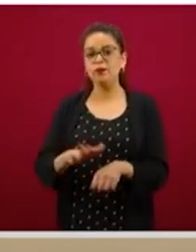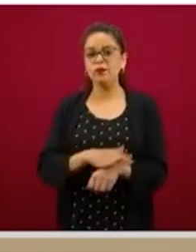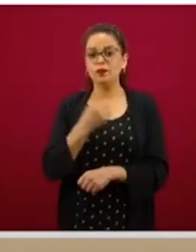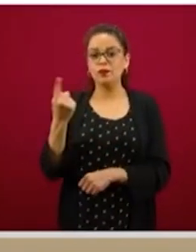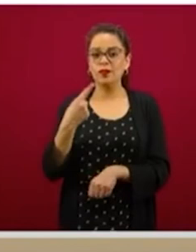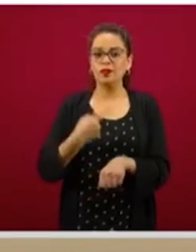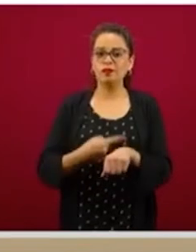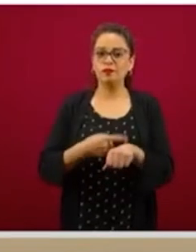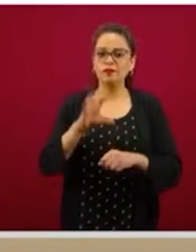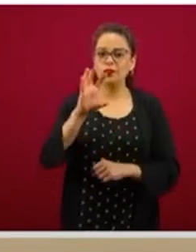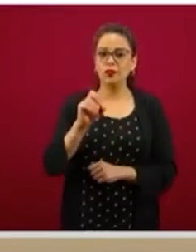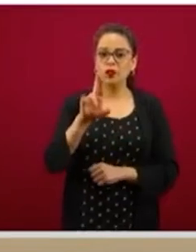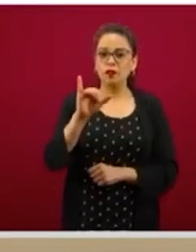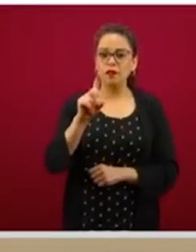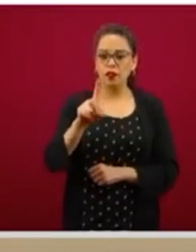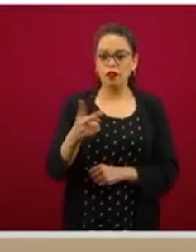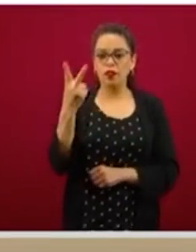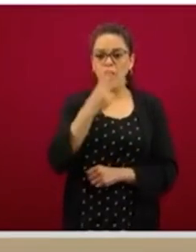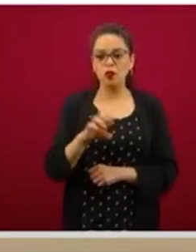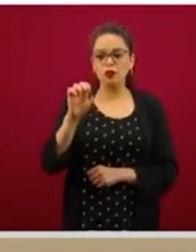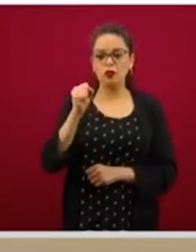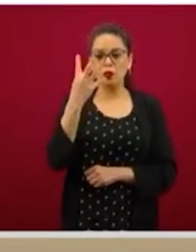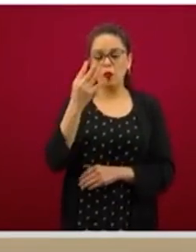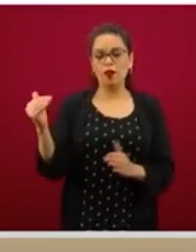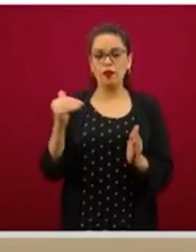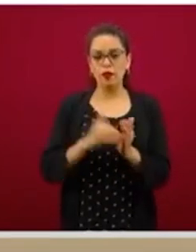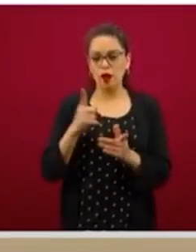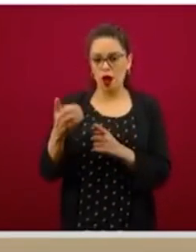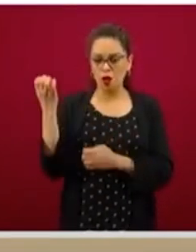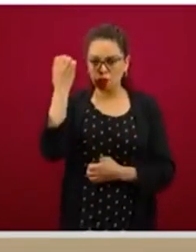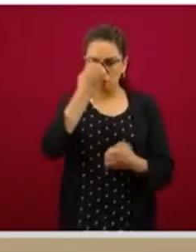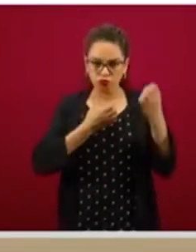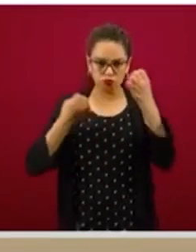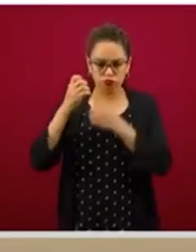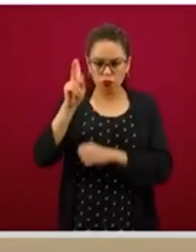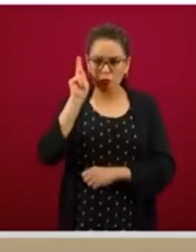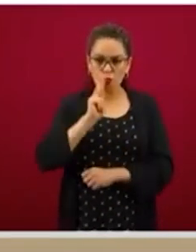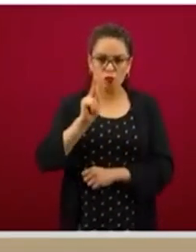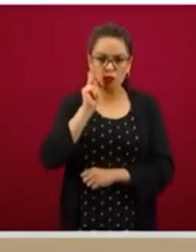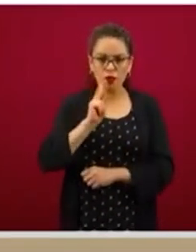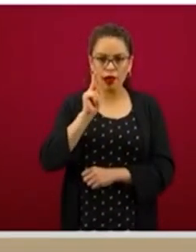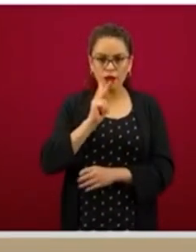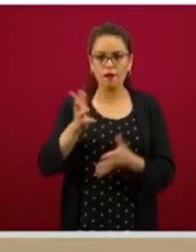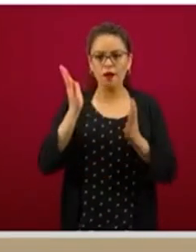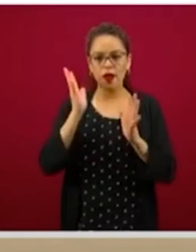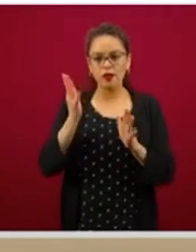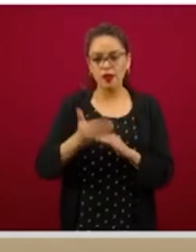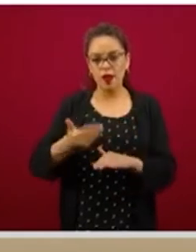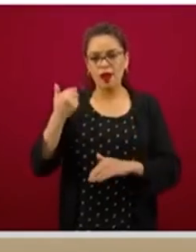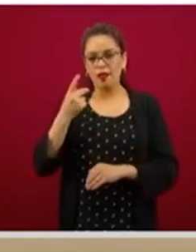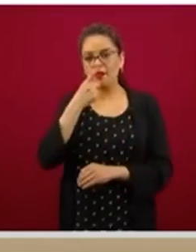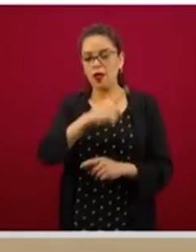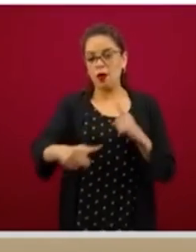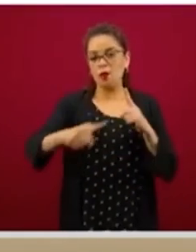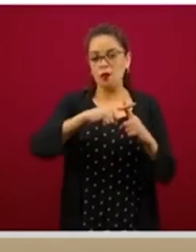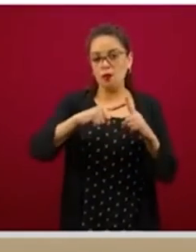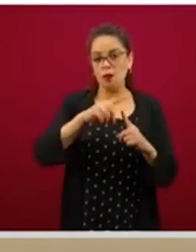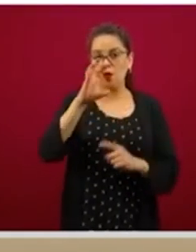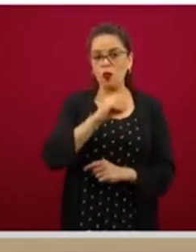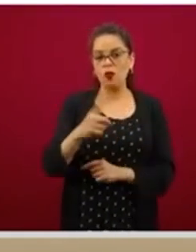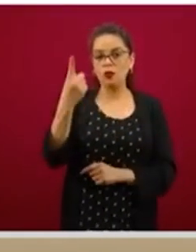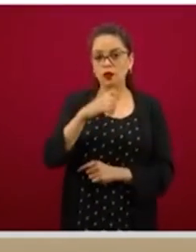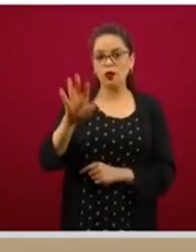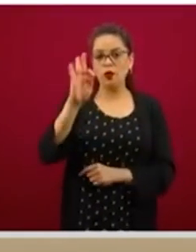264 mil han sido estudiadas, resultando en las ya mencionadas positivas o en 140 mil